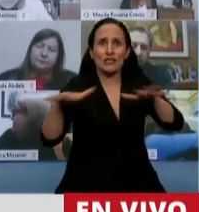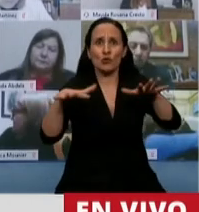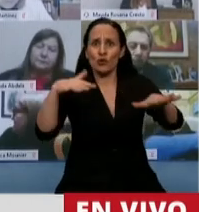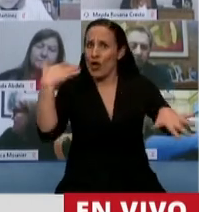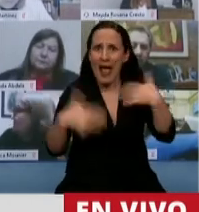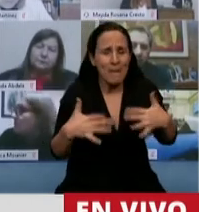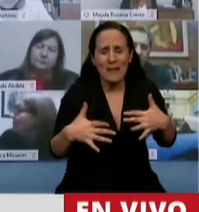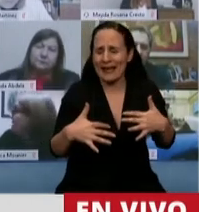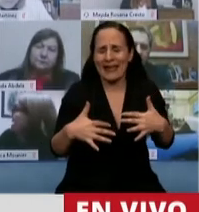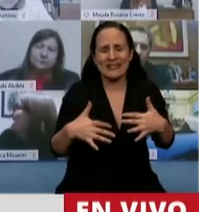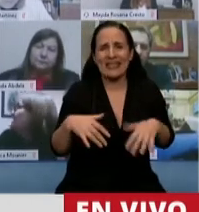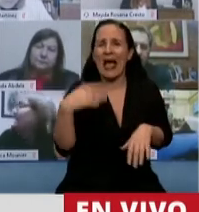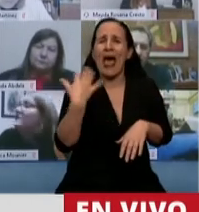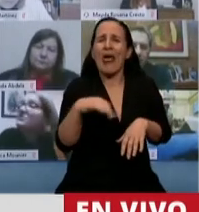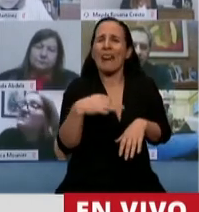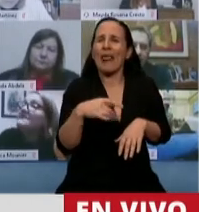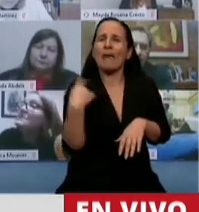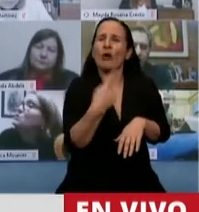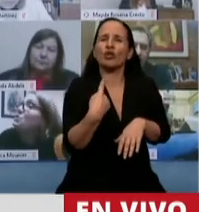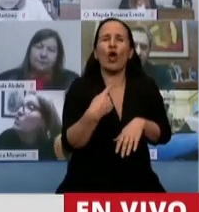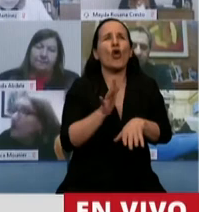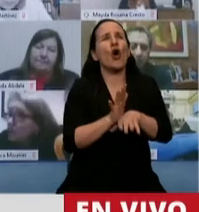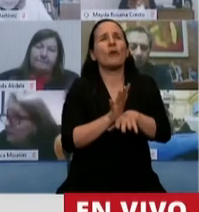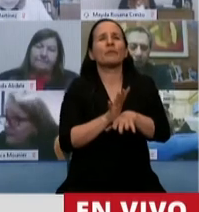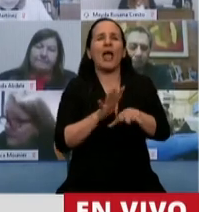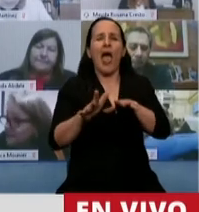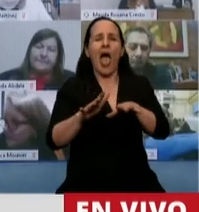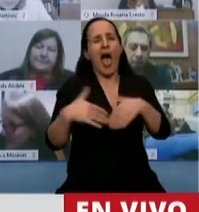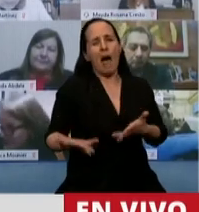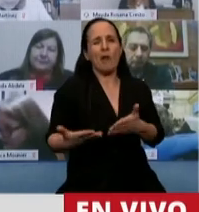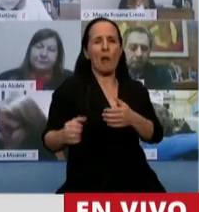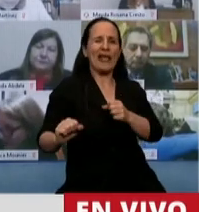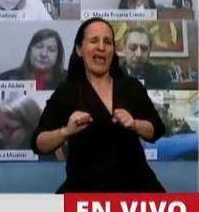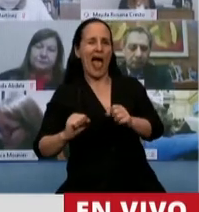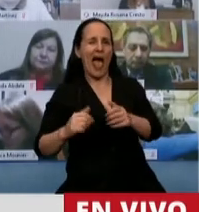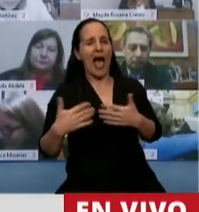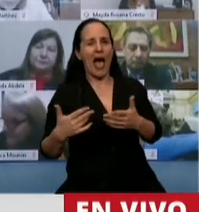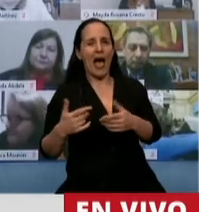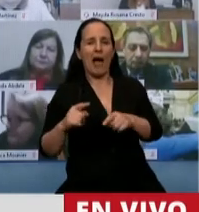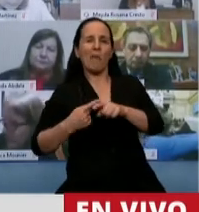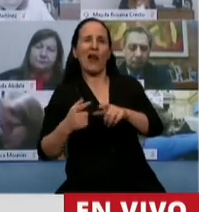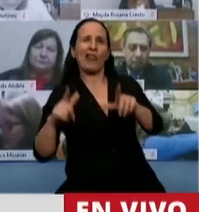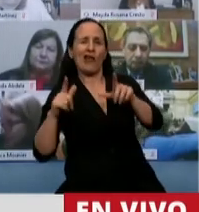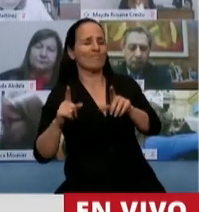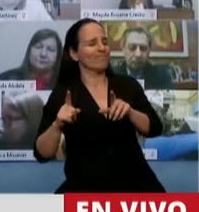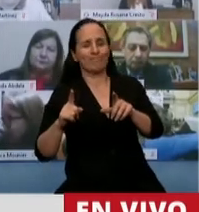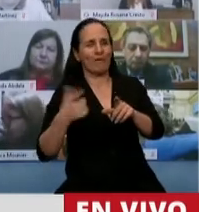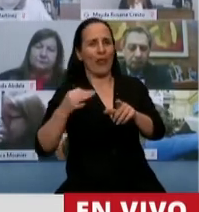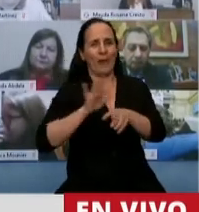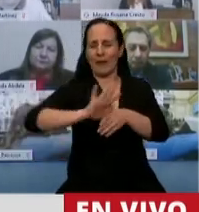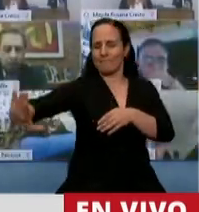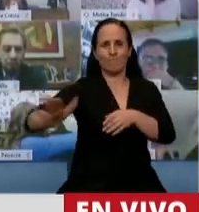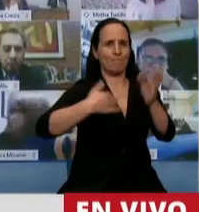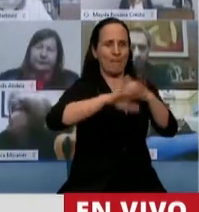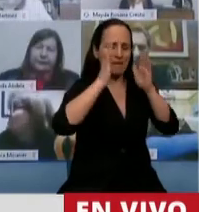justamente dejar de lado todas aquellas situaciones de especulación político-partidaria que deben quedar sumidas al interés